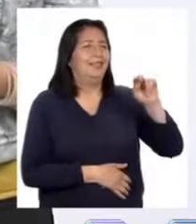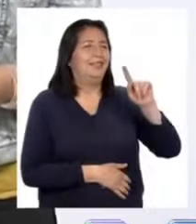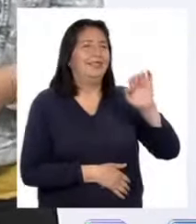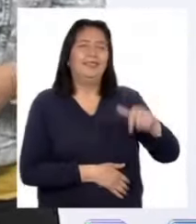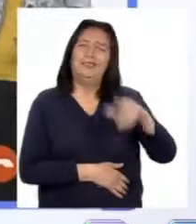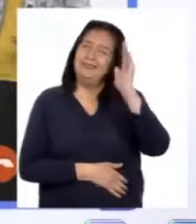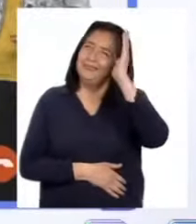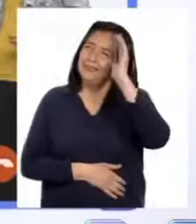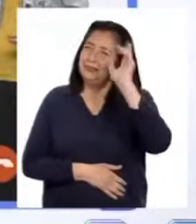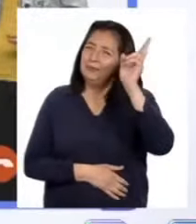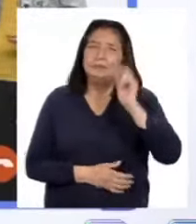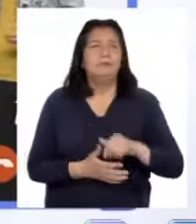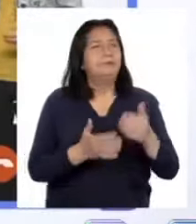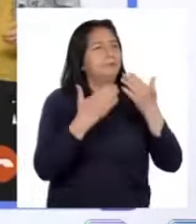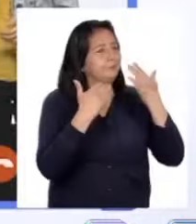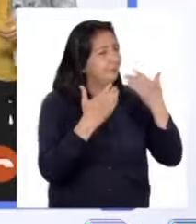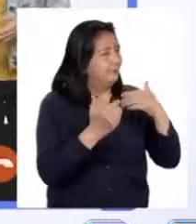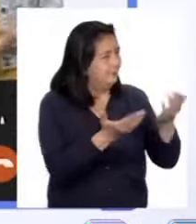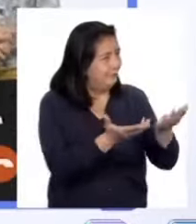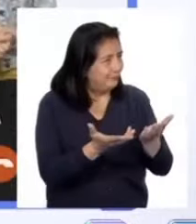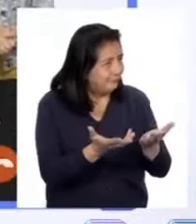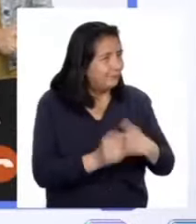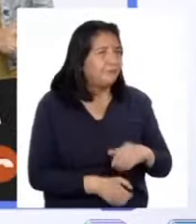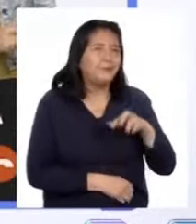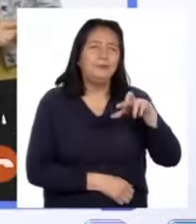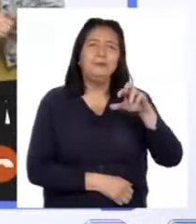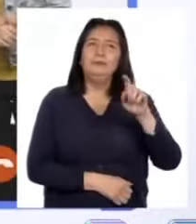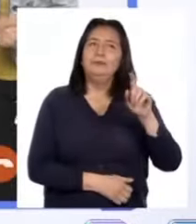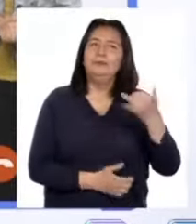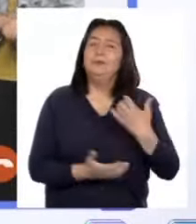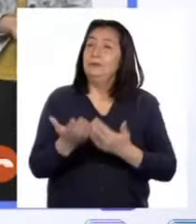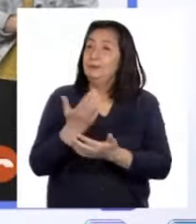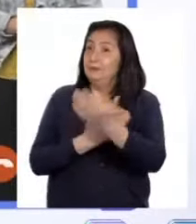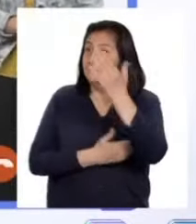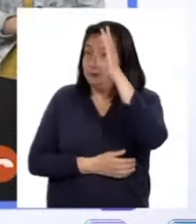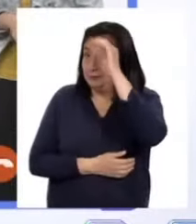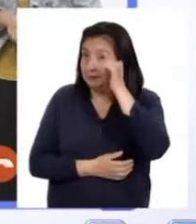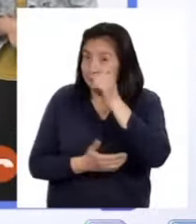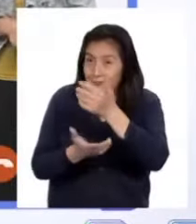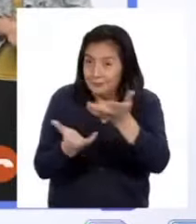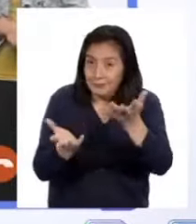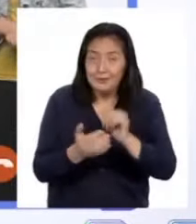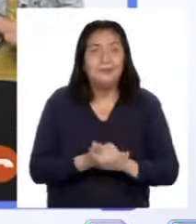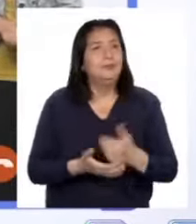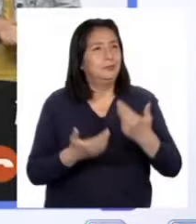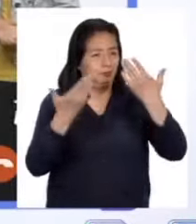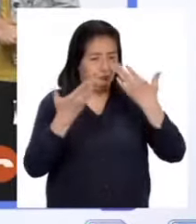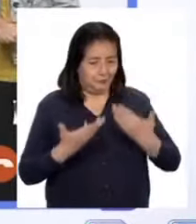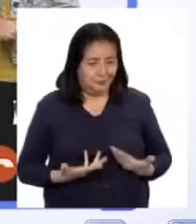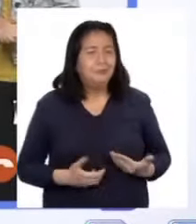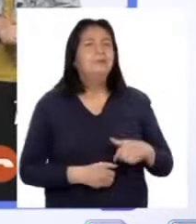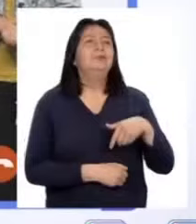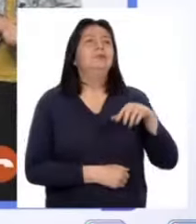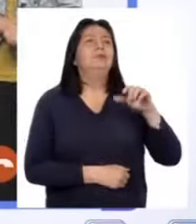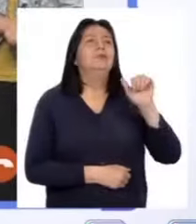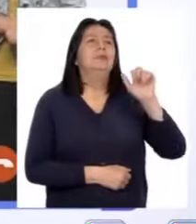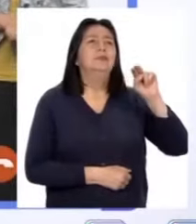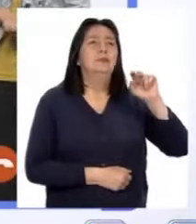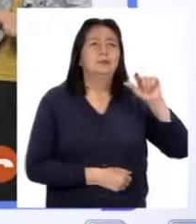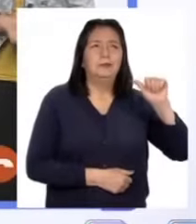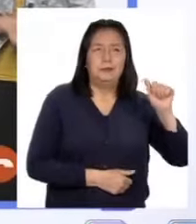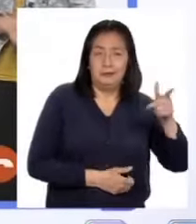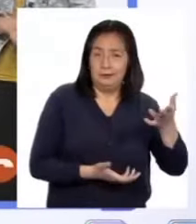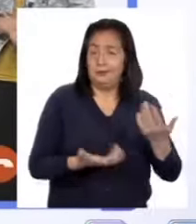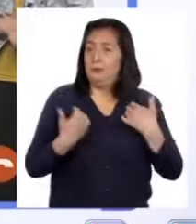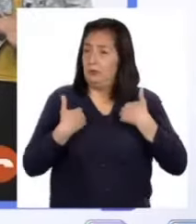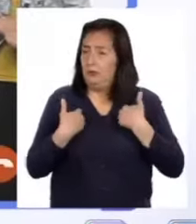¡Hola, profesora! Muchas gracias por la bienvenida, Pati. Buenos días, chicos y chicas. Soy la profesora Ángela Gabriel